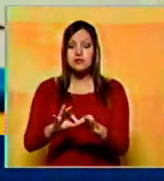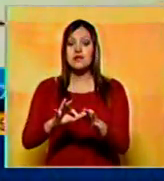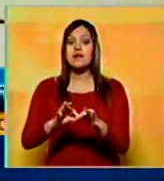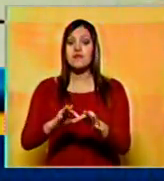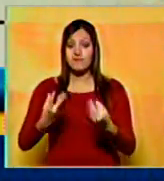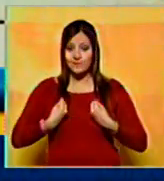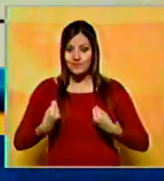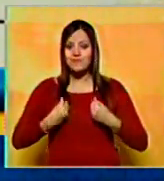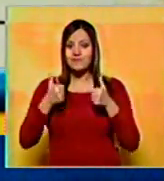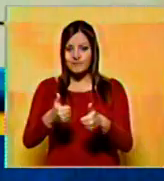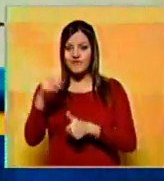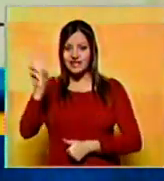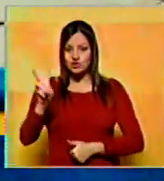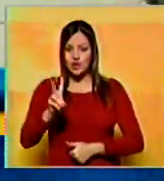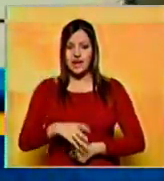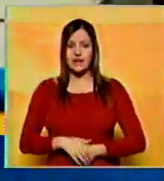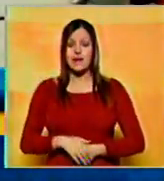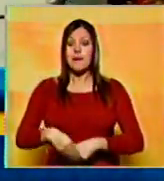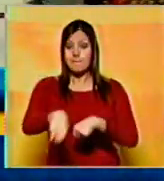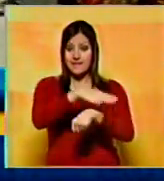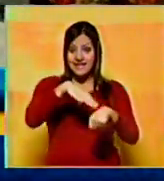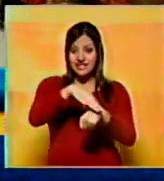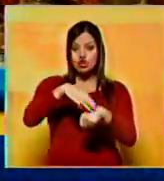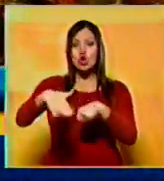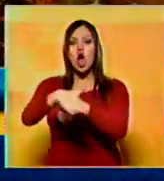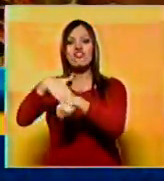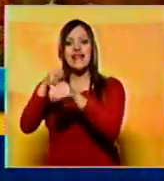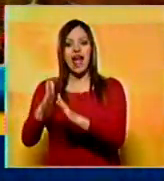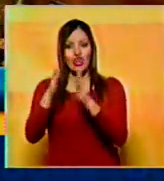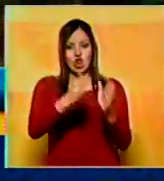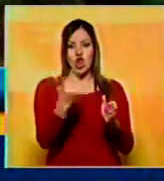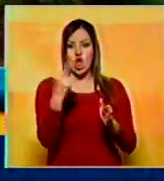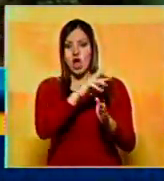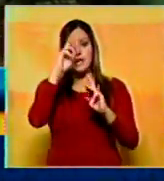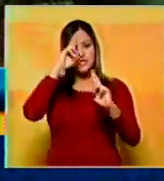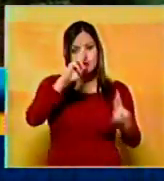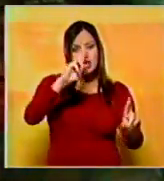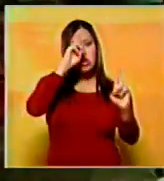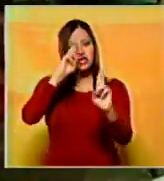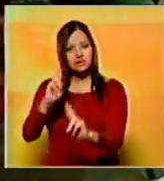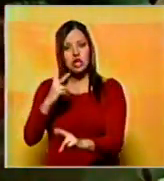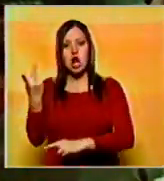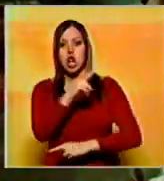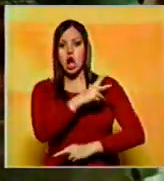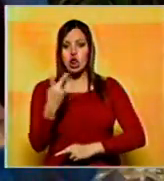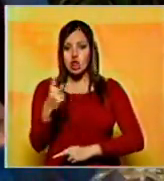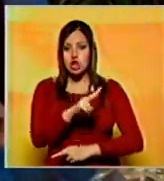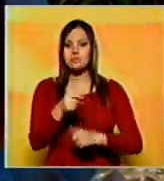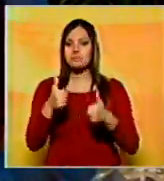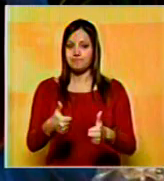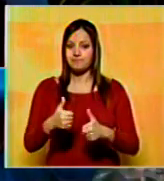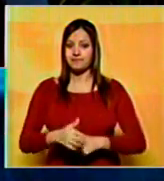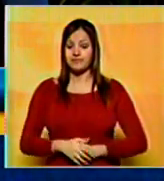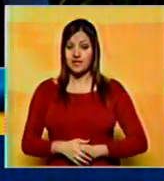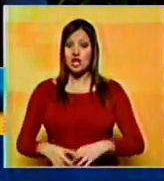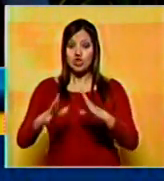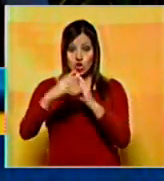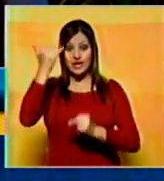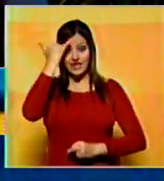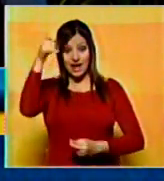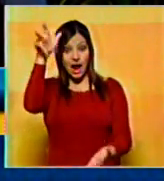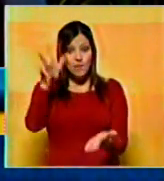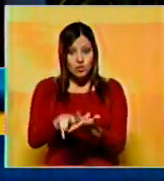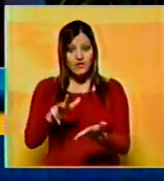venezolanos. Ministro y gobernador dieron un voto de confianza al tono respetuoso y constructivo de la cita. Todas las iniciativas